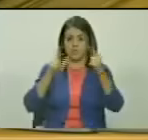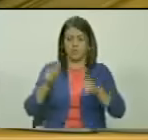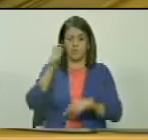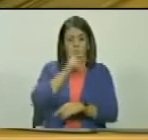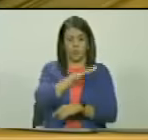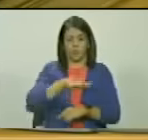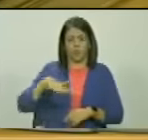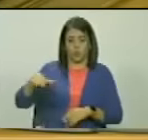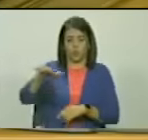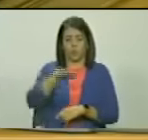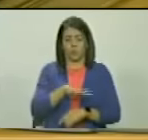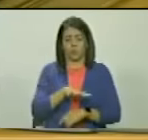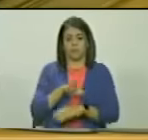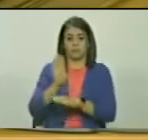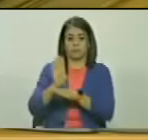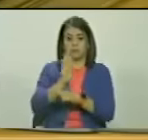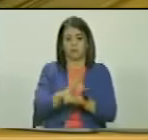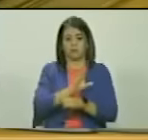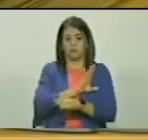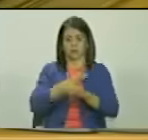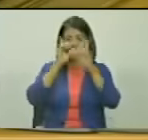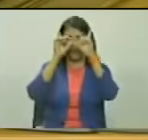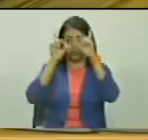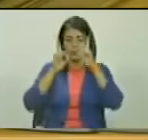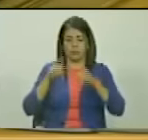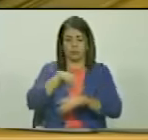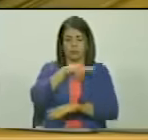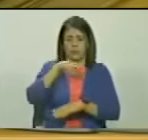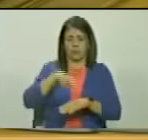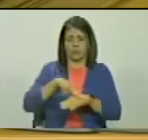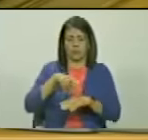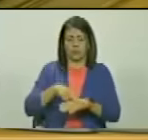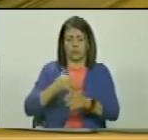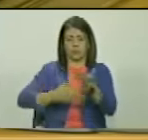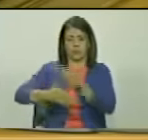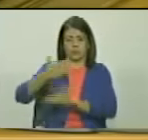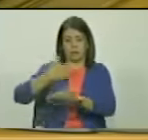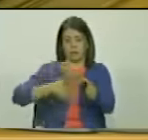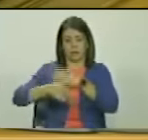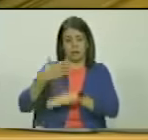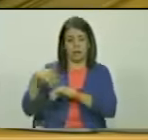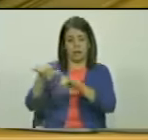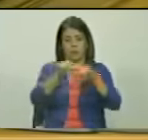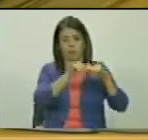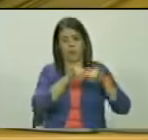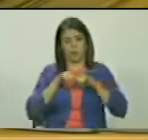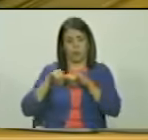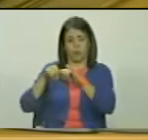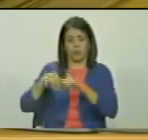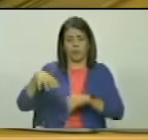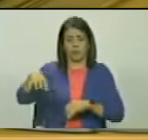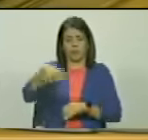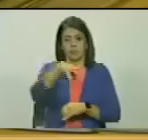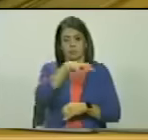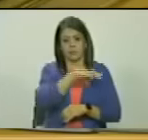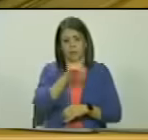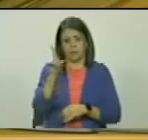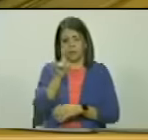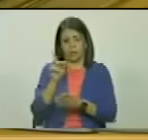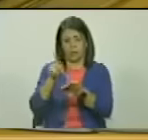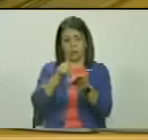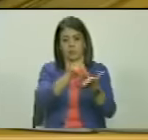soberanía inmunidad autodeterminación nacional cooperación igualdad entre los estados no